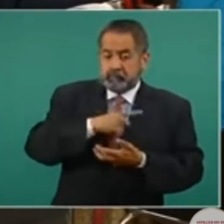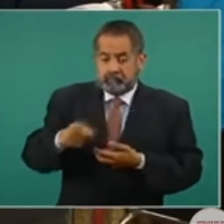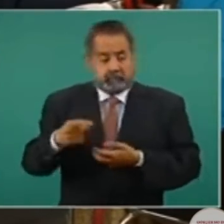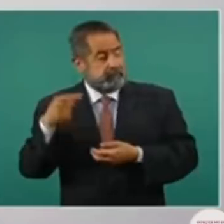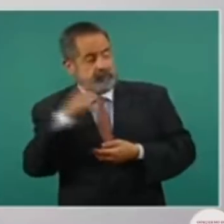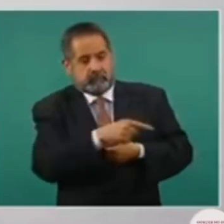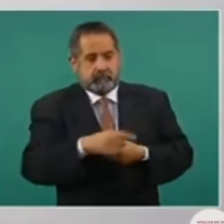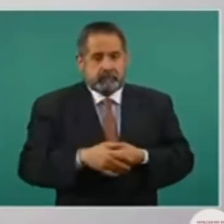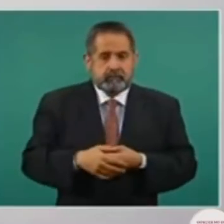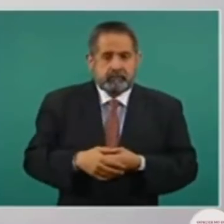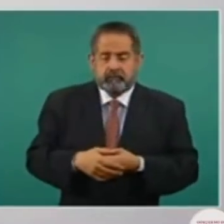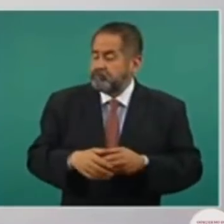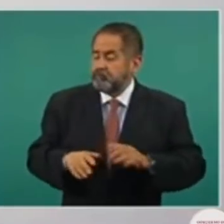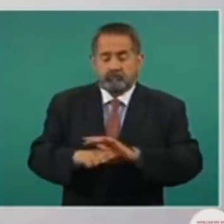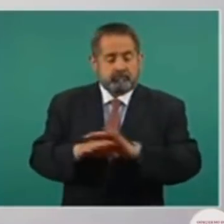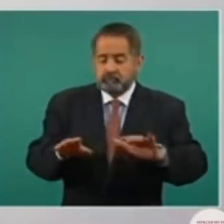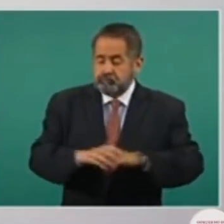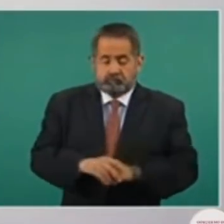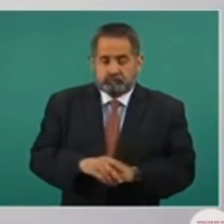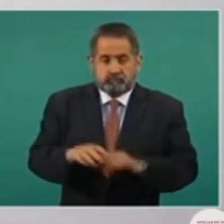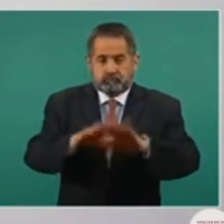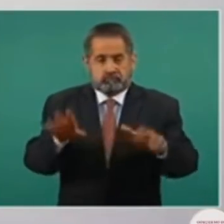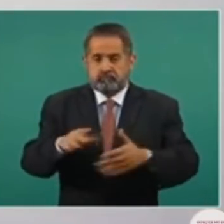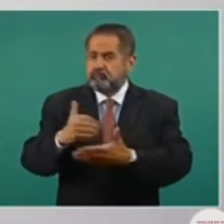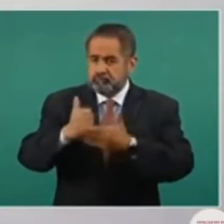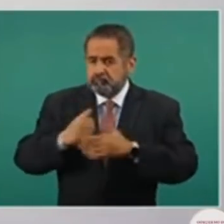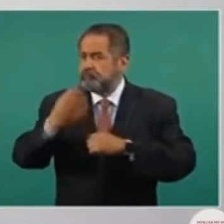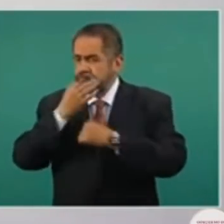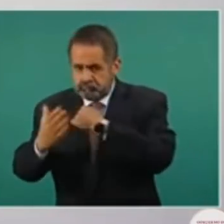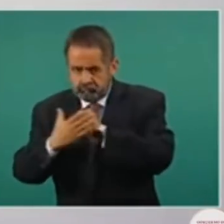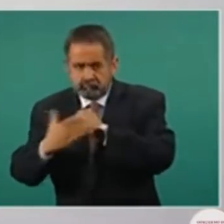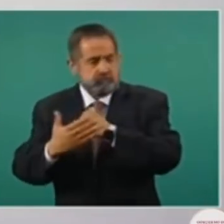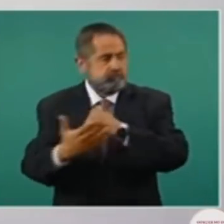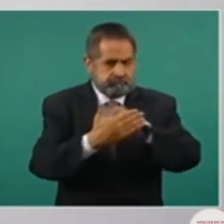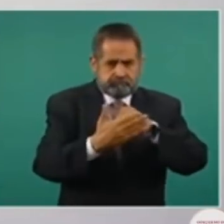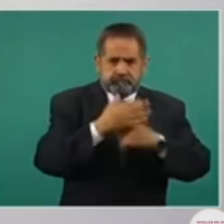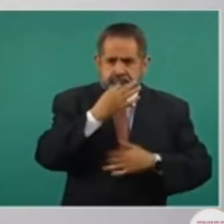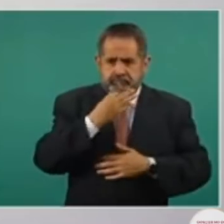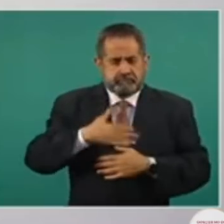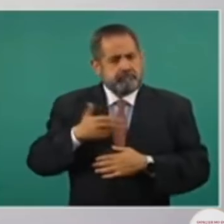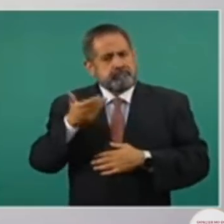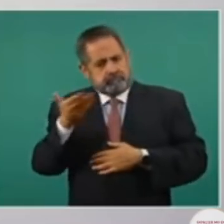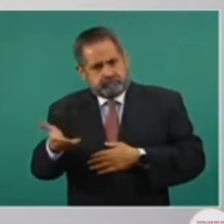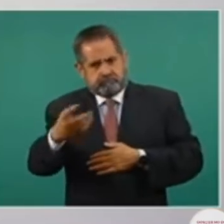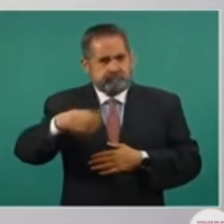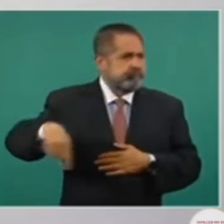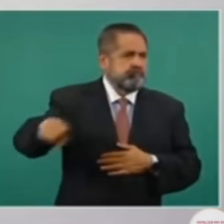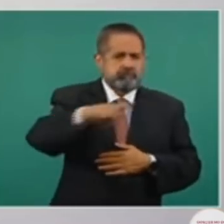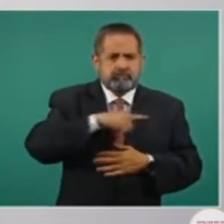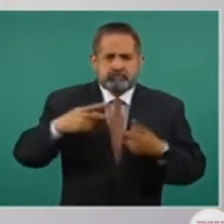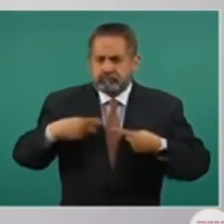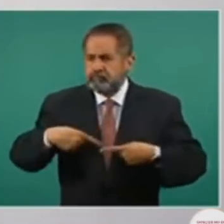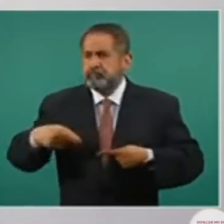inventan. Y que me ayuden, como les solicito apoyo a todos los